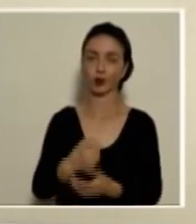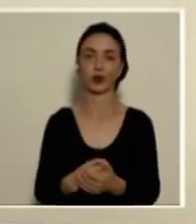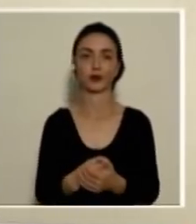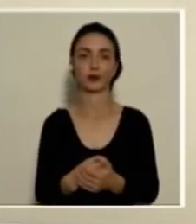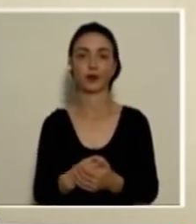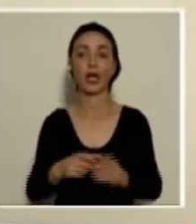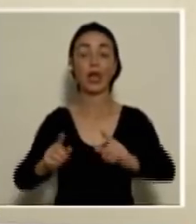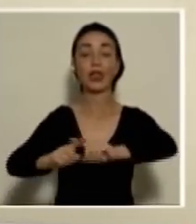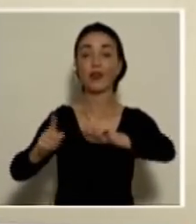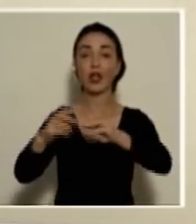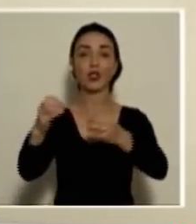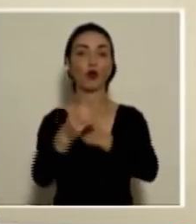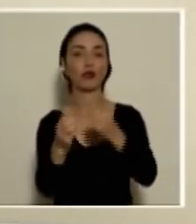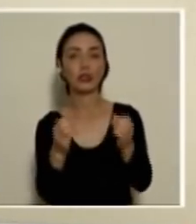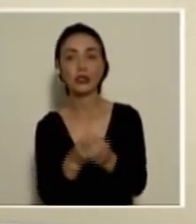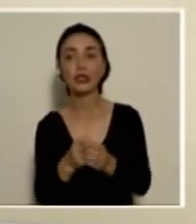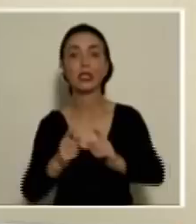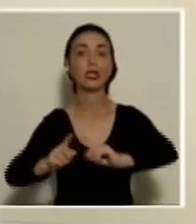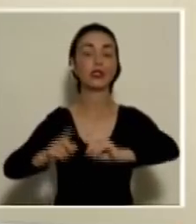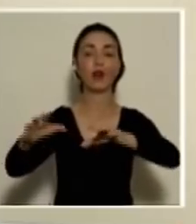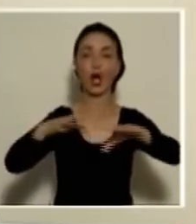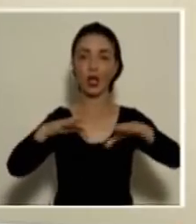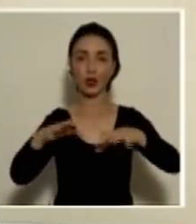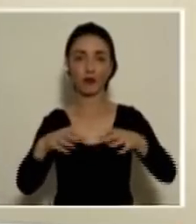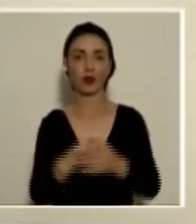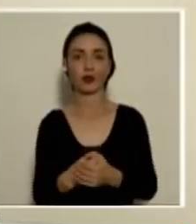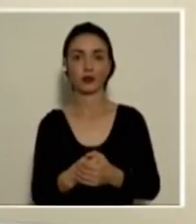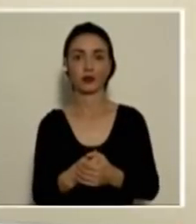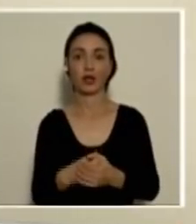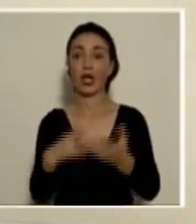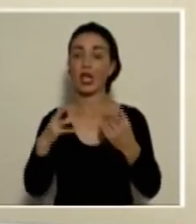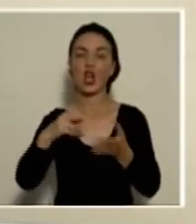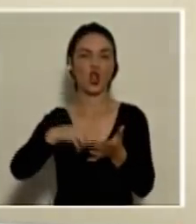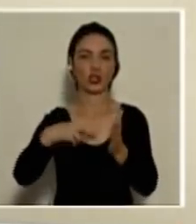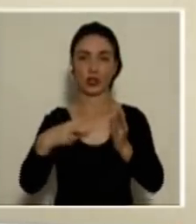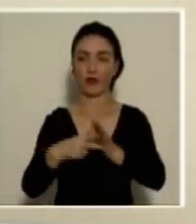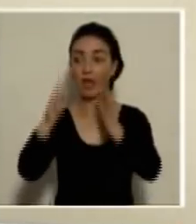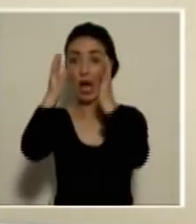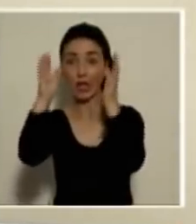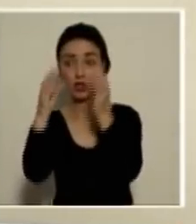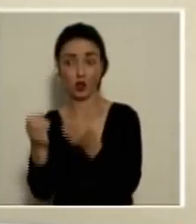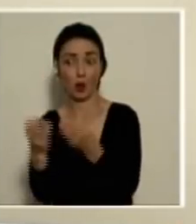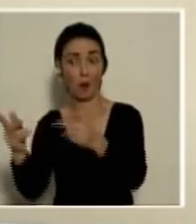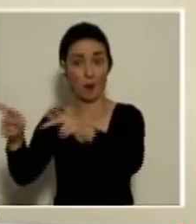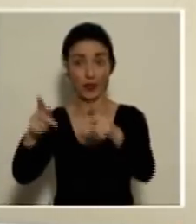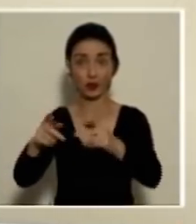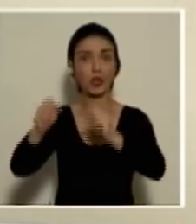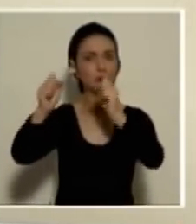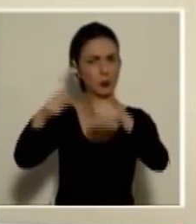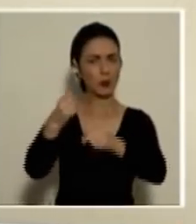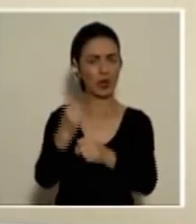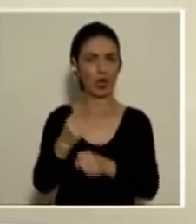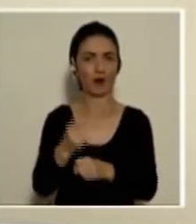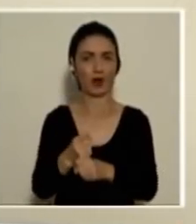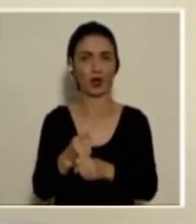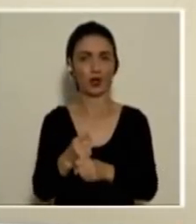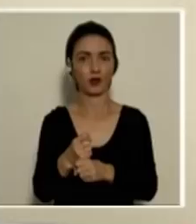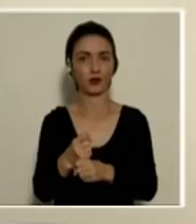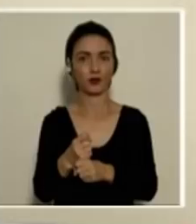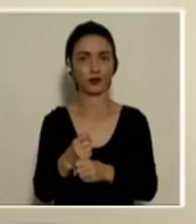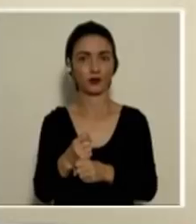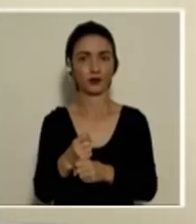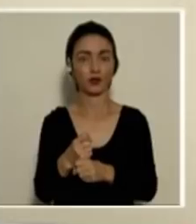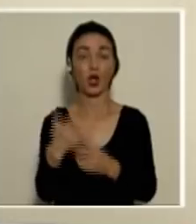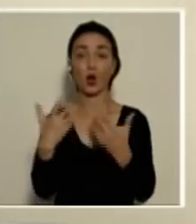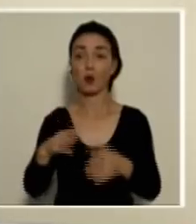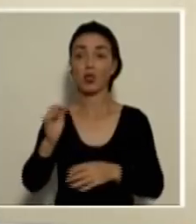Fábricas y oficinas y cualquier otro tipo de actividad que no representa atención al público pueden operar, pero tal